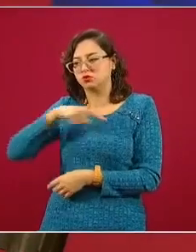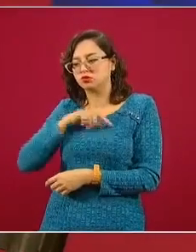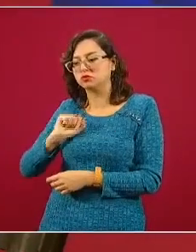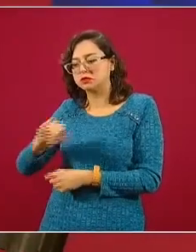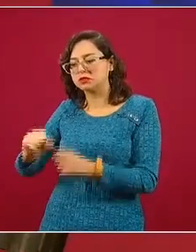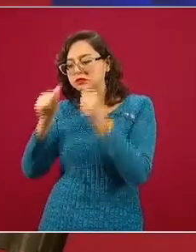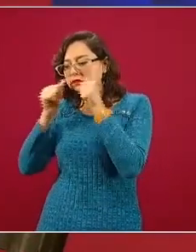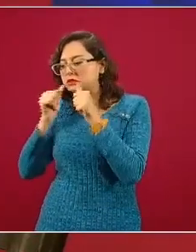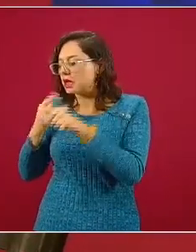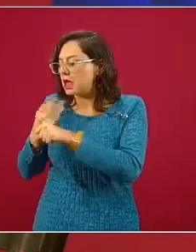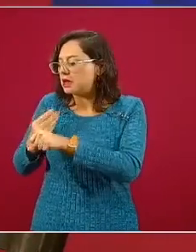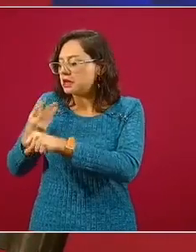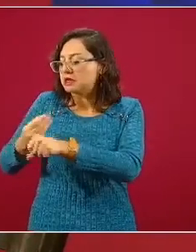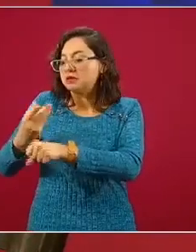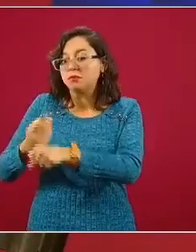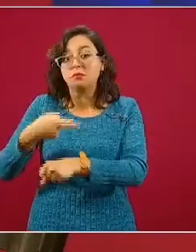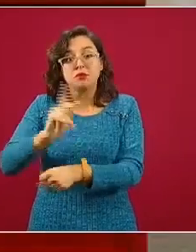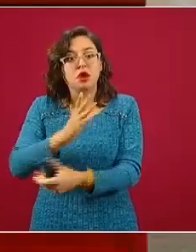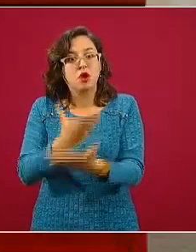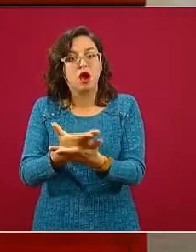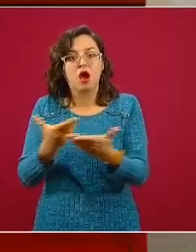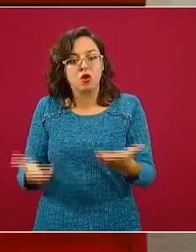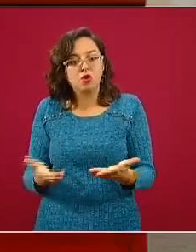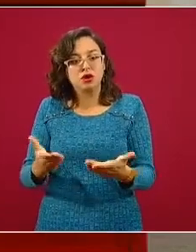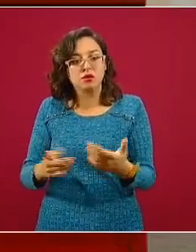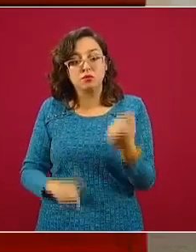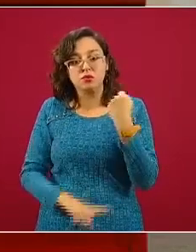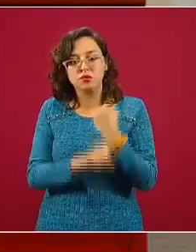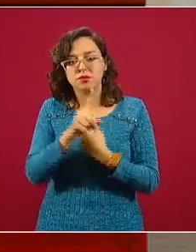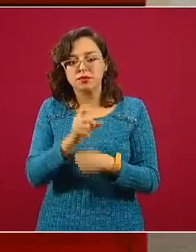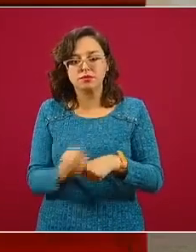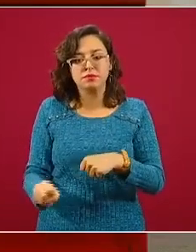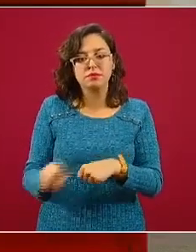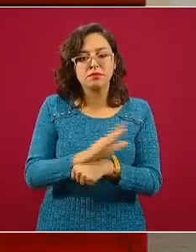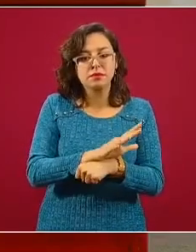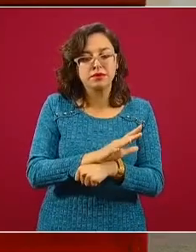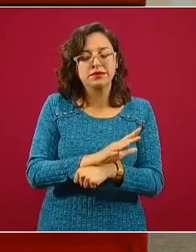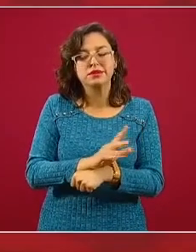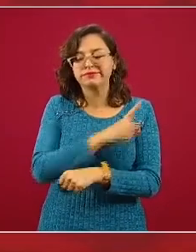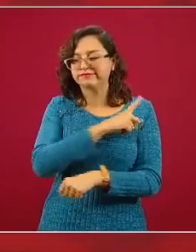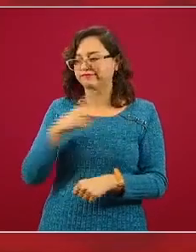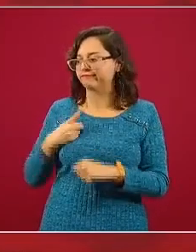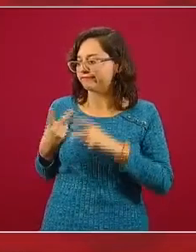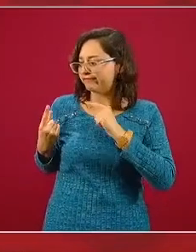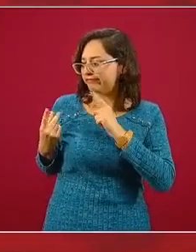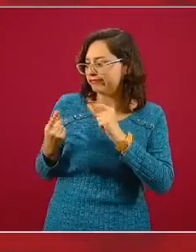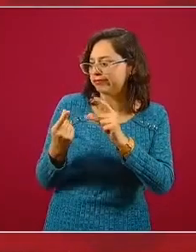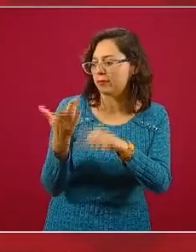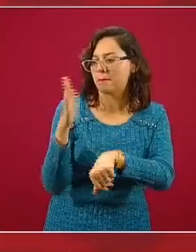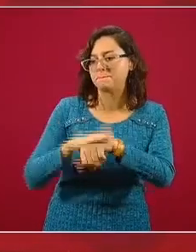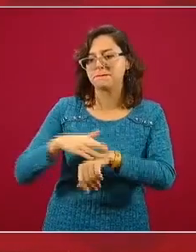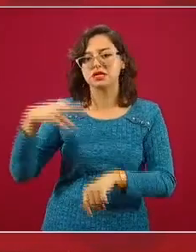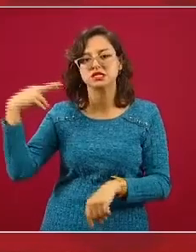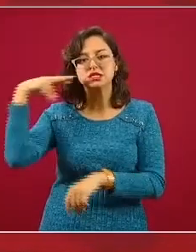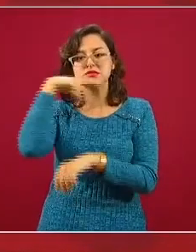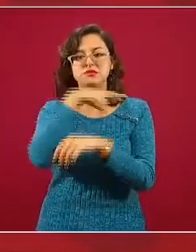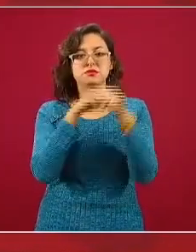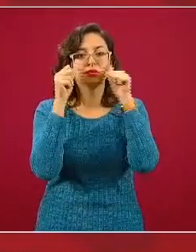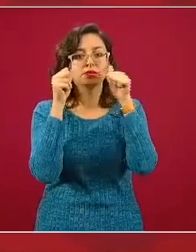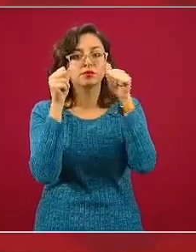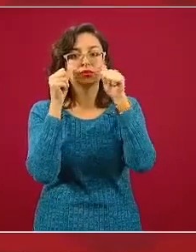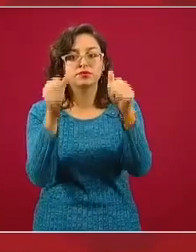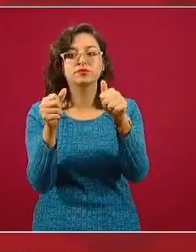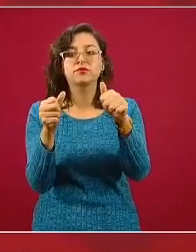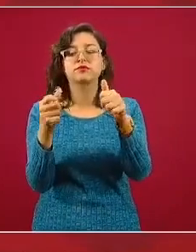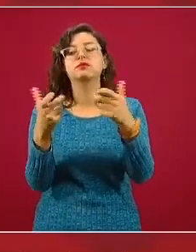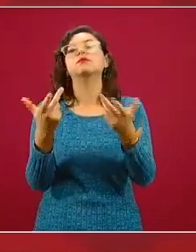estímulo para buscar mecanismos de acelerar la capacidad de respuesta. Una de las cosas que veníamos haciendo y seguiremos